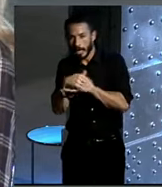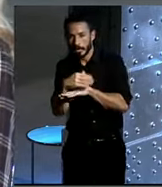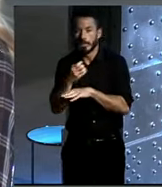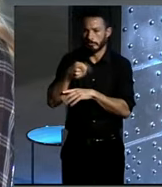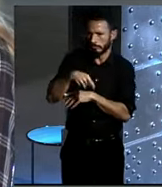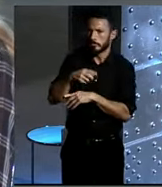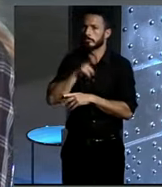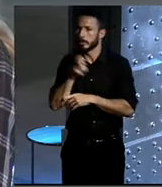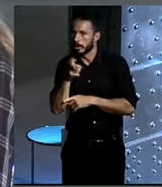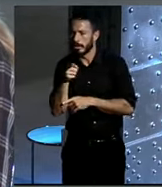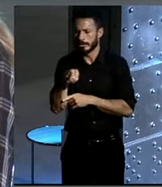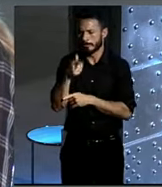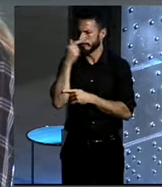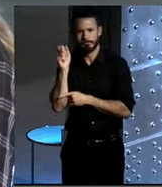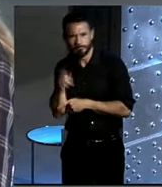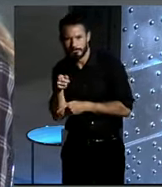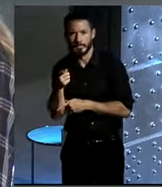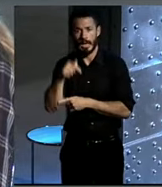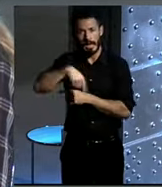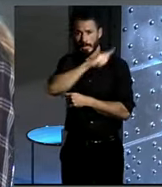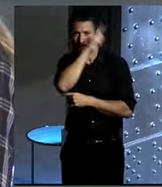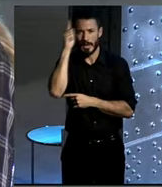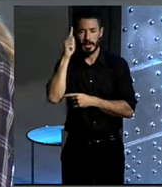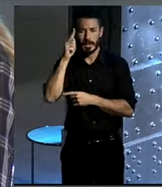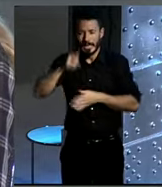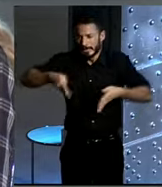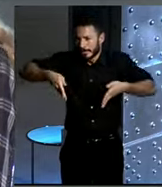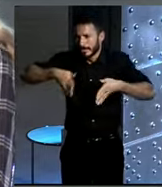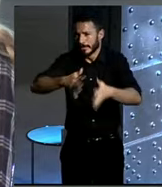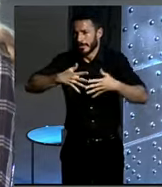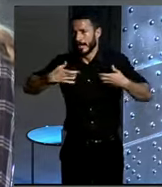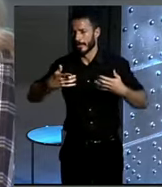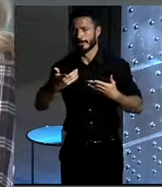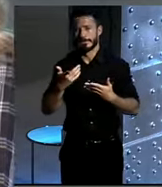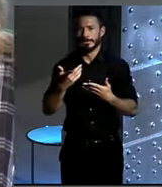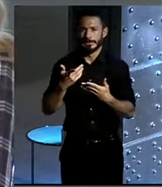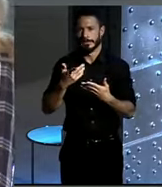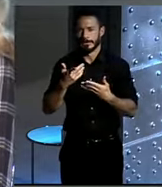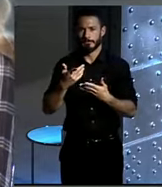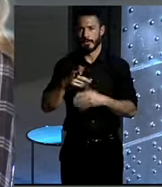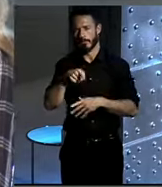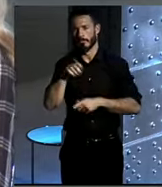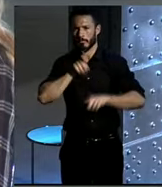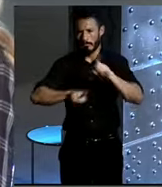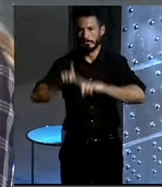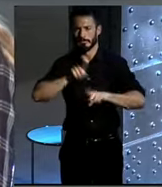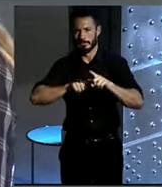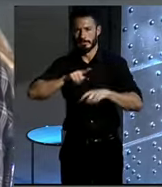tal. Porque en Madrid, tal como estamos ahora mismo, las grandes avenidas son muy agresivas. pesar de tener pintadas estas bicicletas,